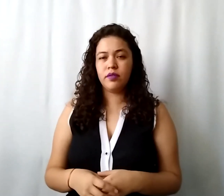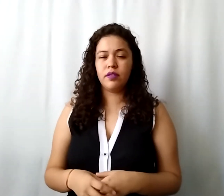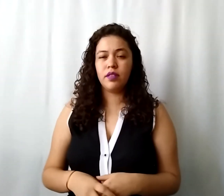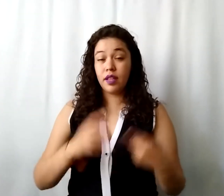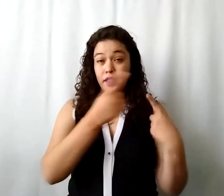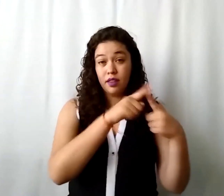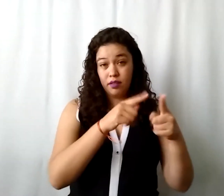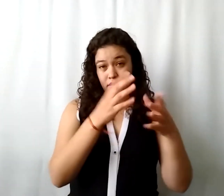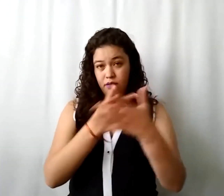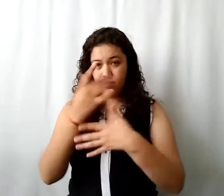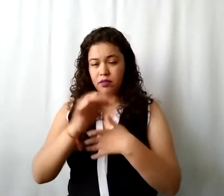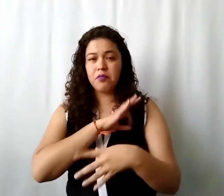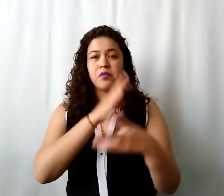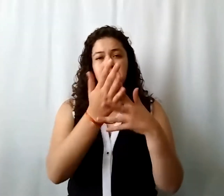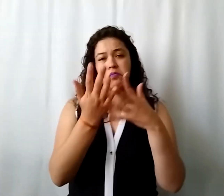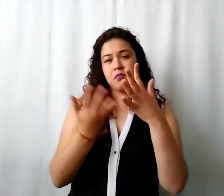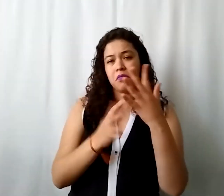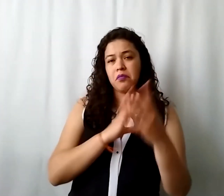varios proyectos si puedes prorratear